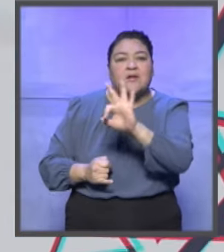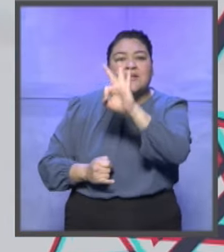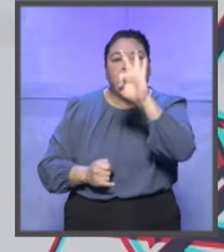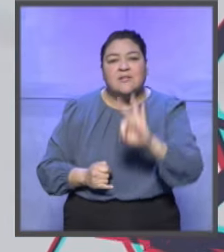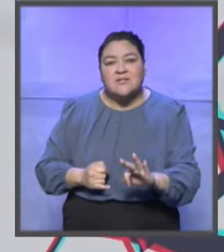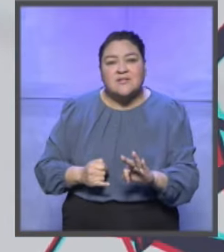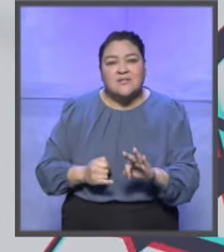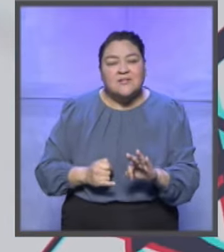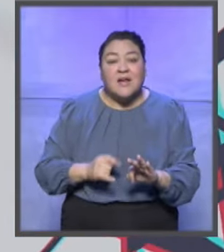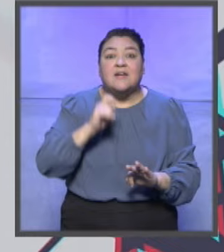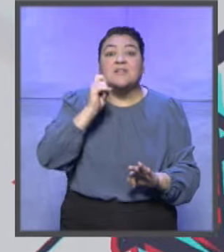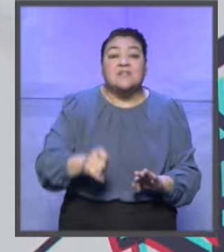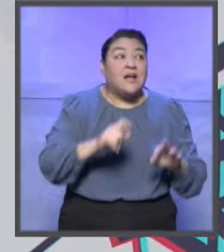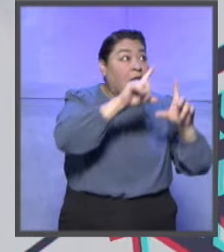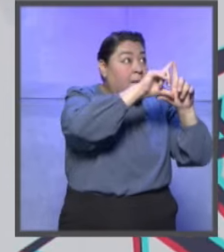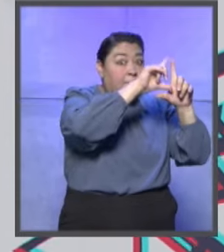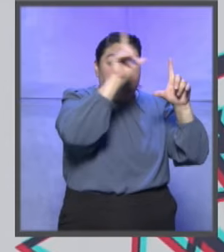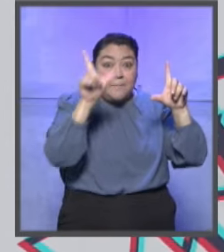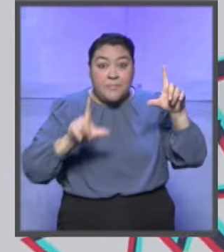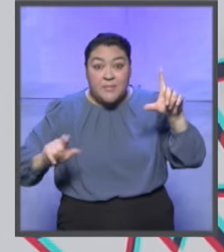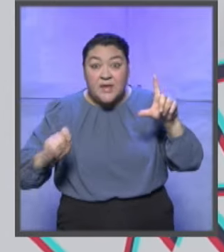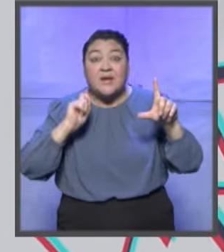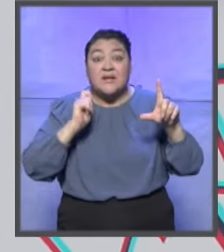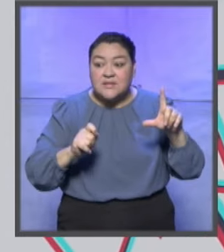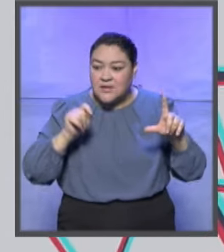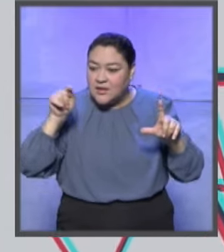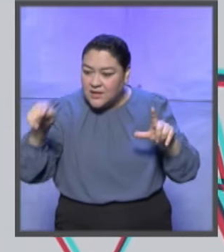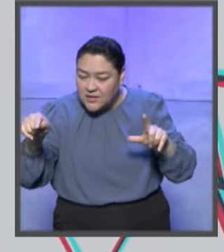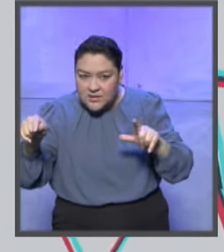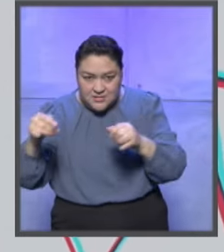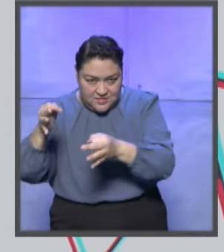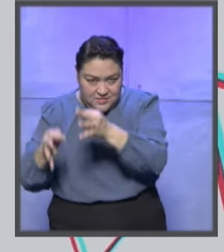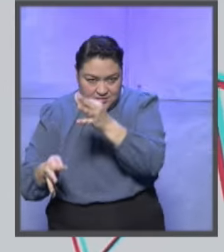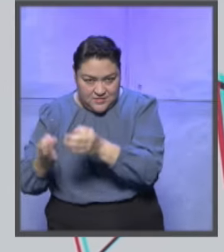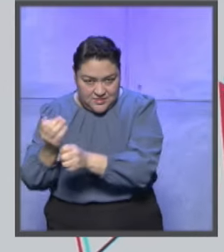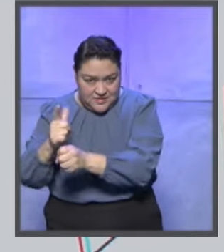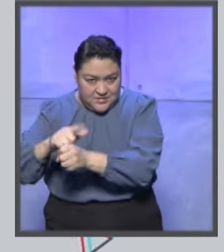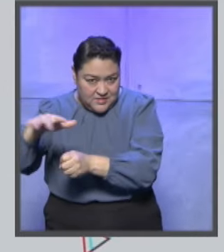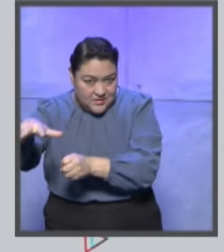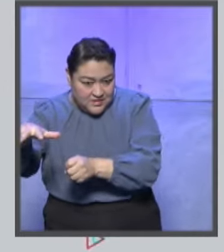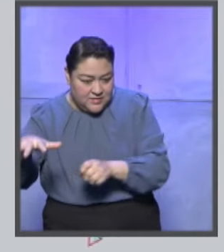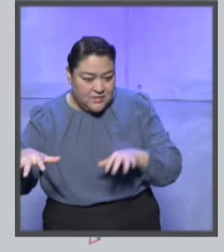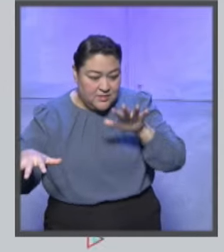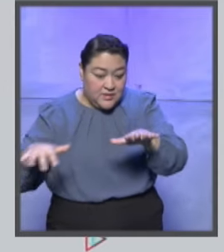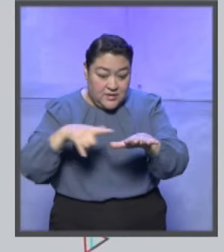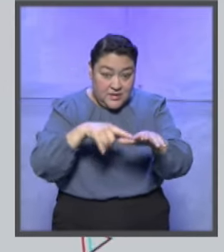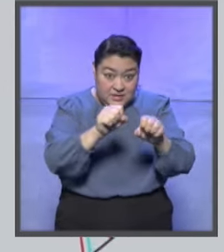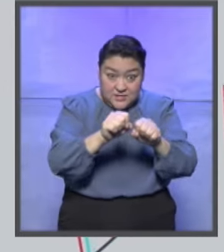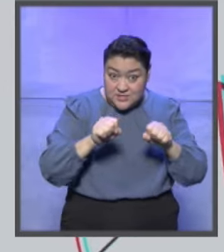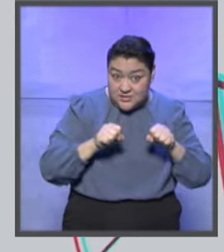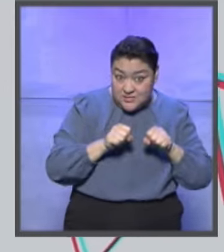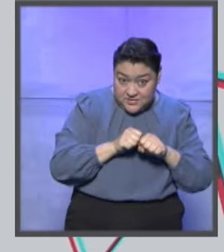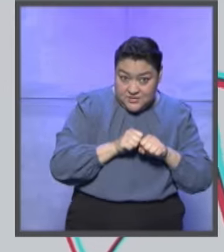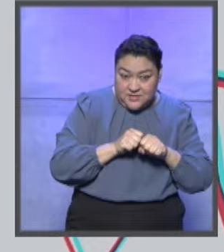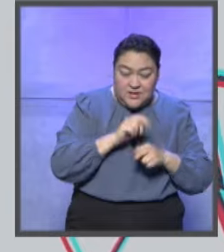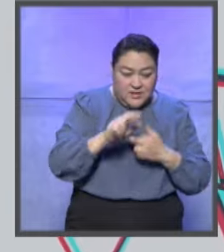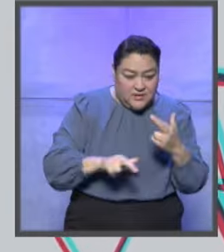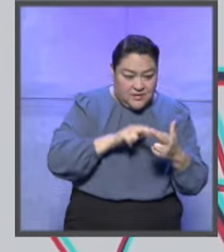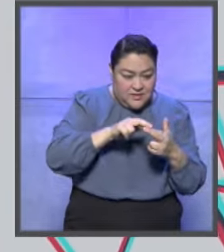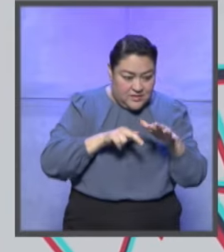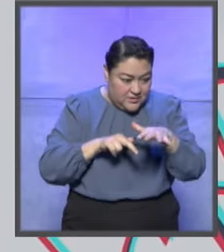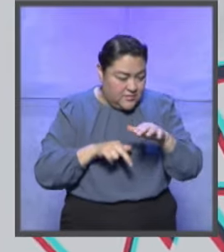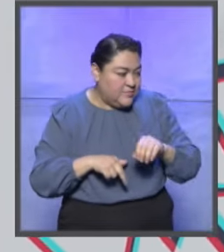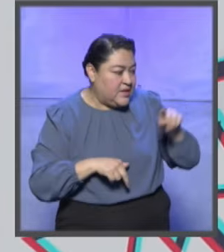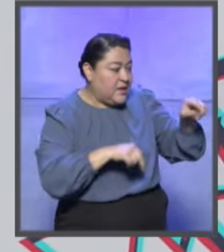Luis, esto es muy importante, que a nivel nacional hay una uniformidad, digamos, de criterios. Es decir, que es un sistema nacional de justicia electoral